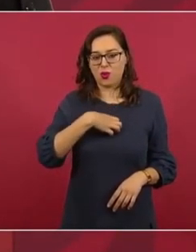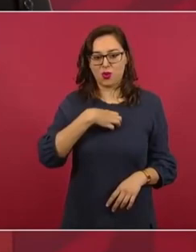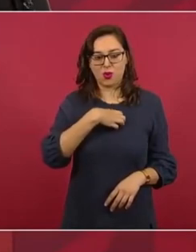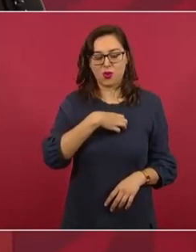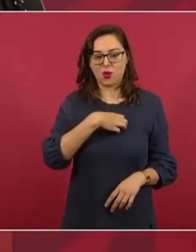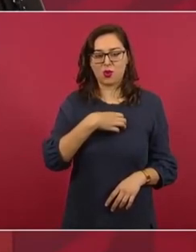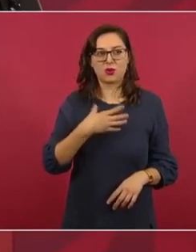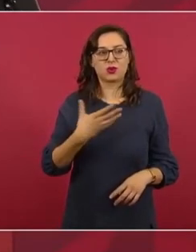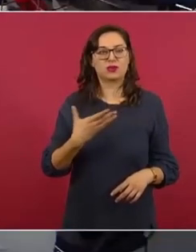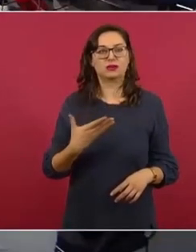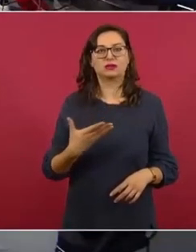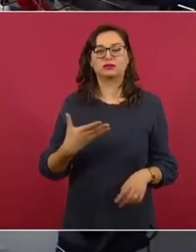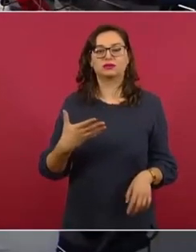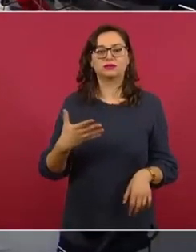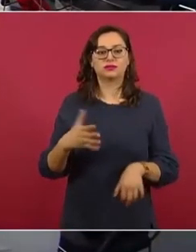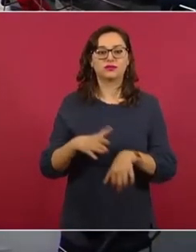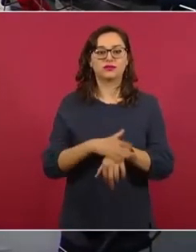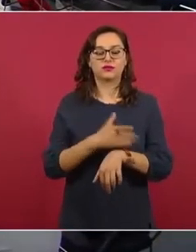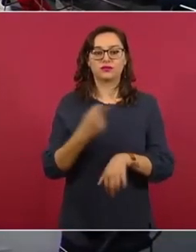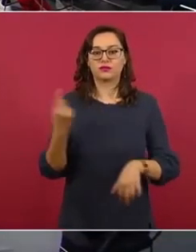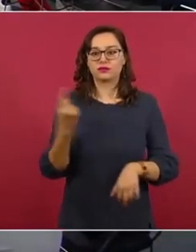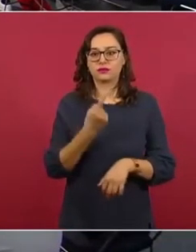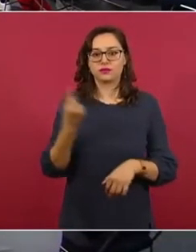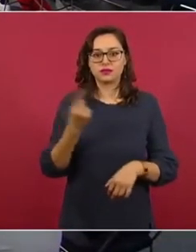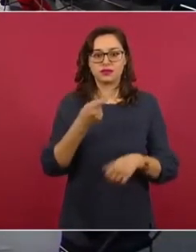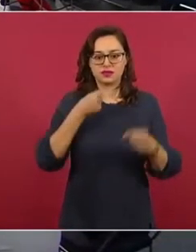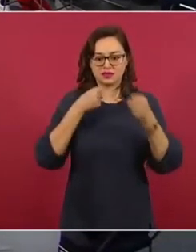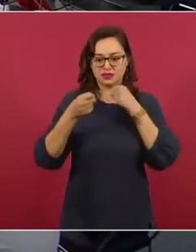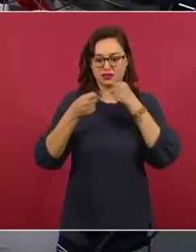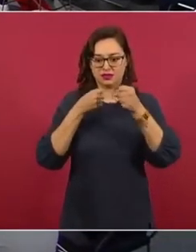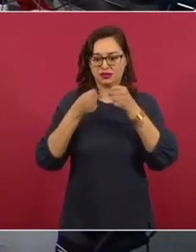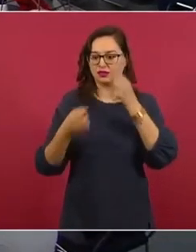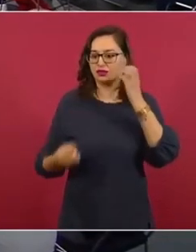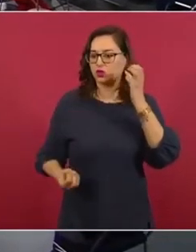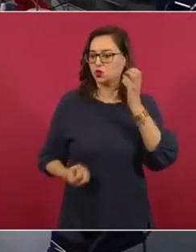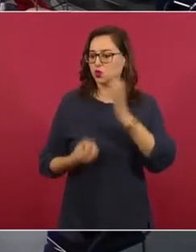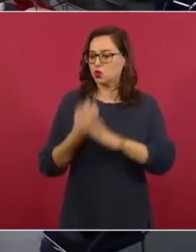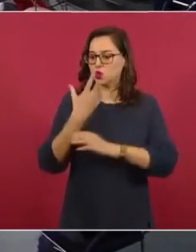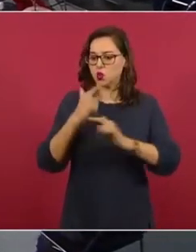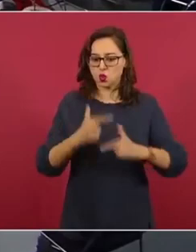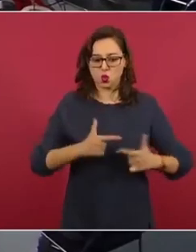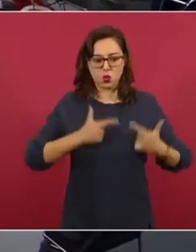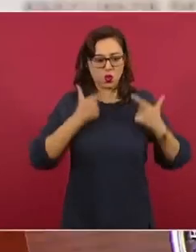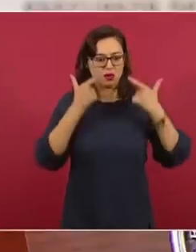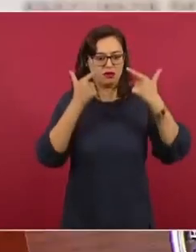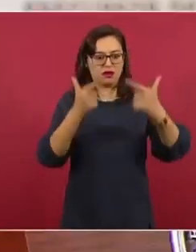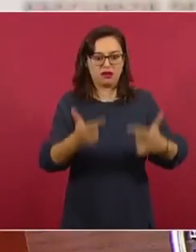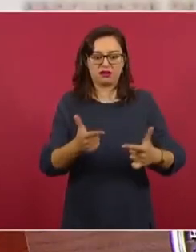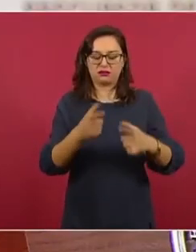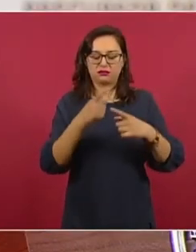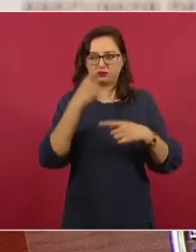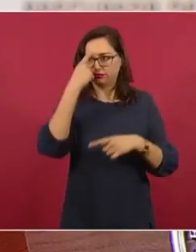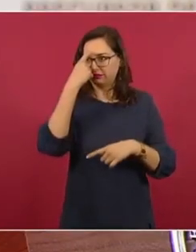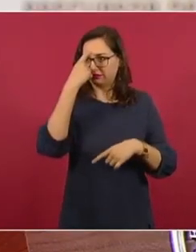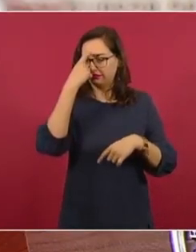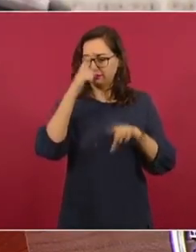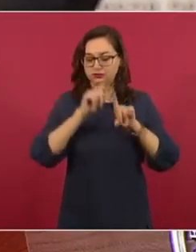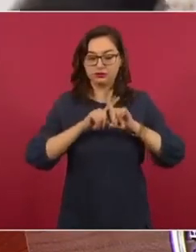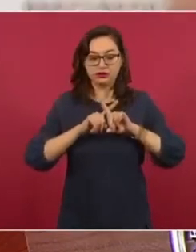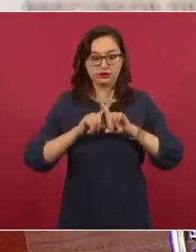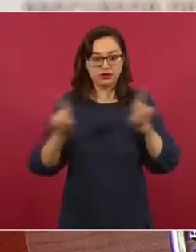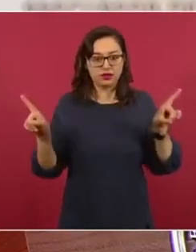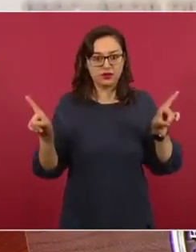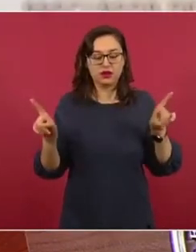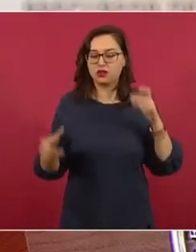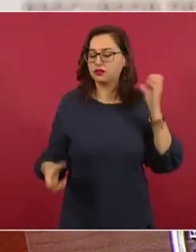nueva generación de periodismo. Es una